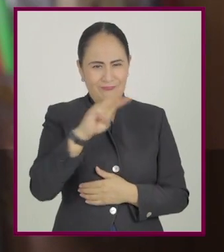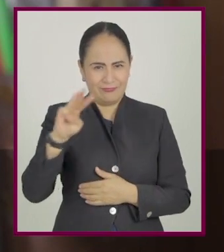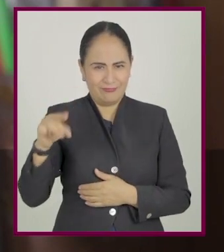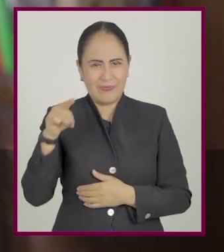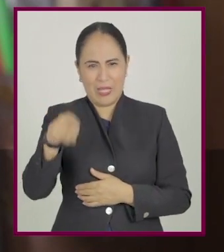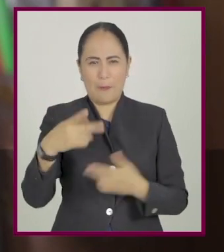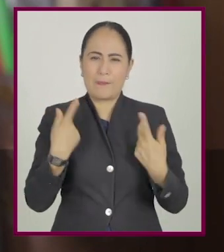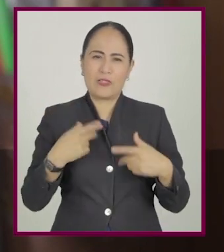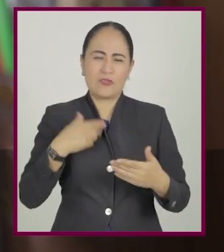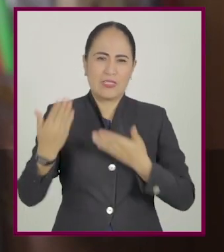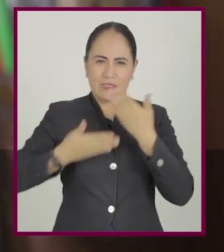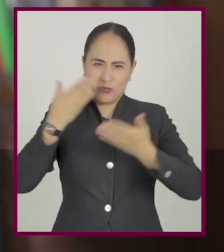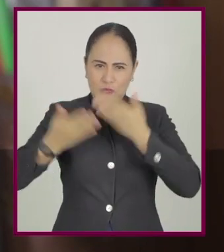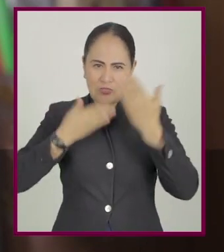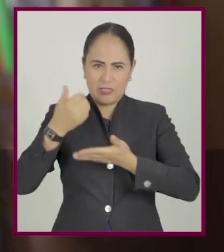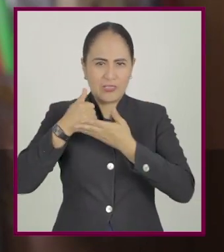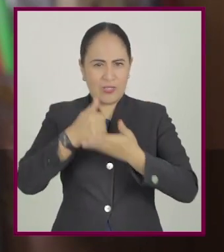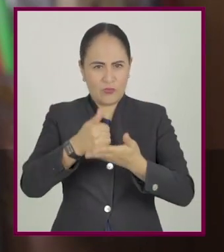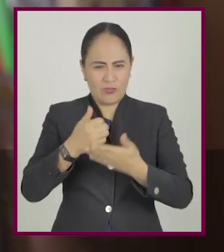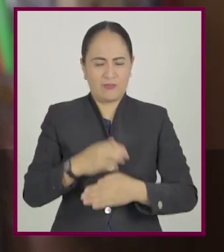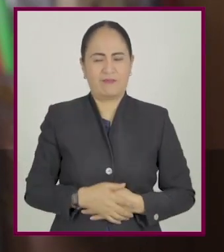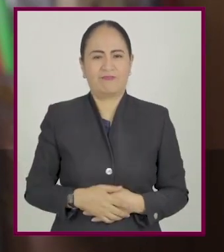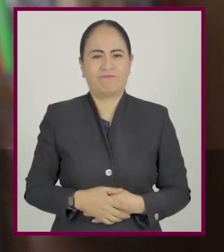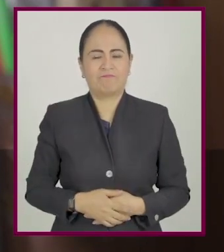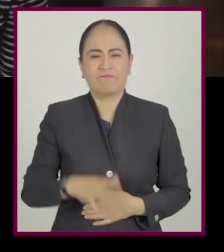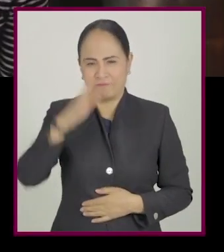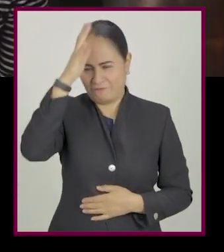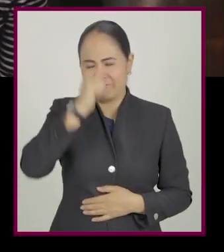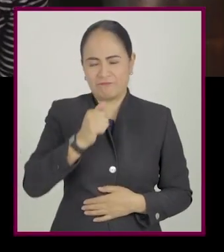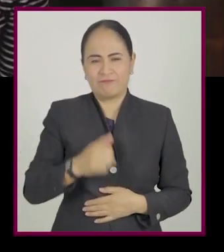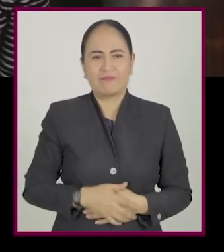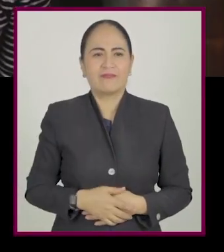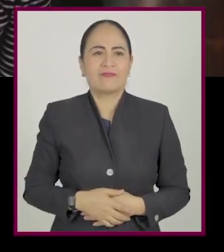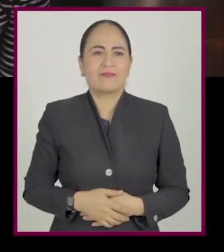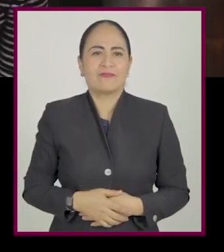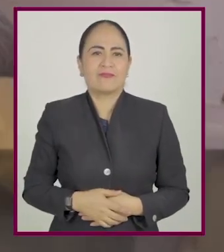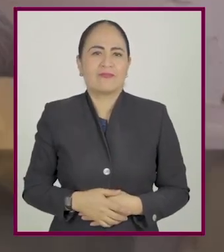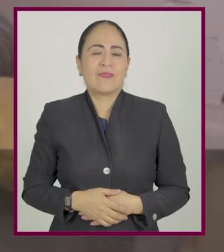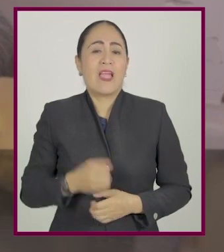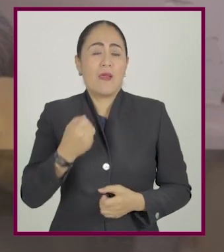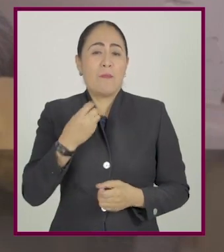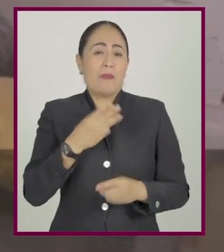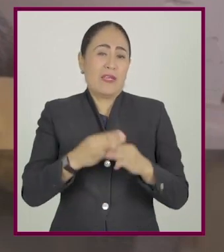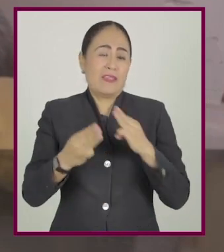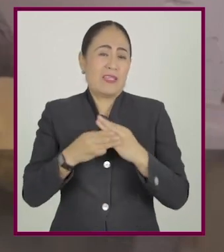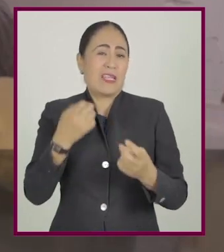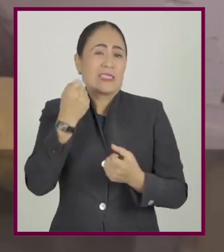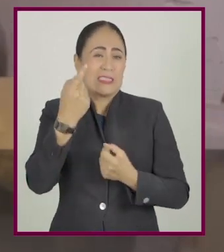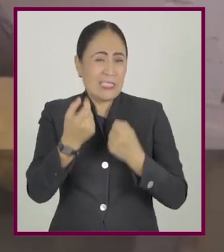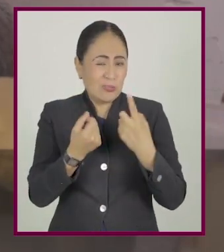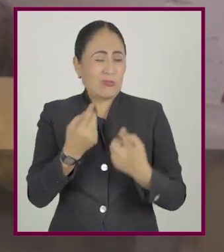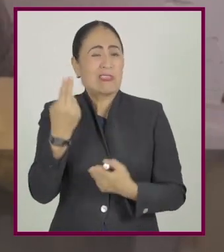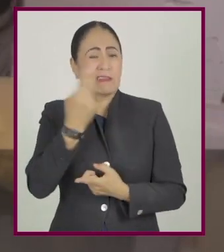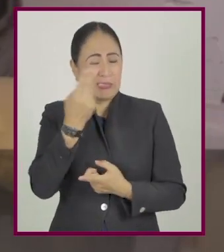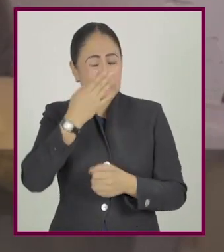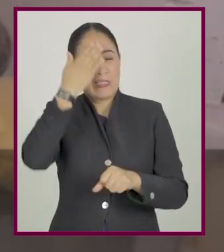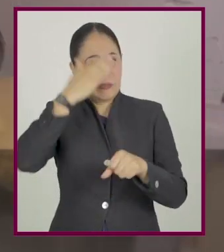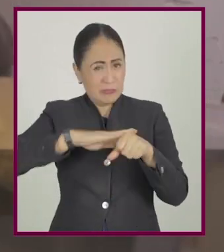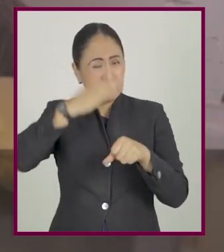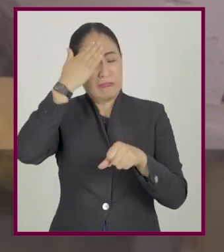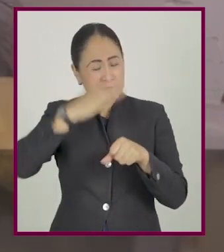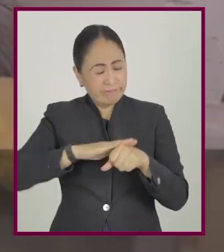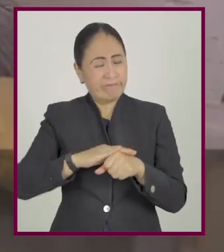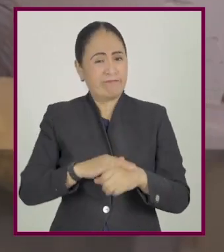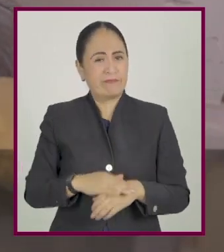encontré en una página para ayudar a estudiantes en sus actividades escolares. Va, me gusta, porque hay algunas materias que necesitan